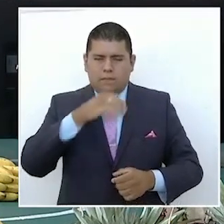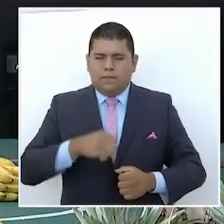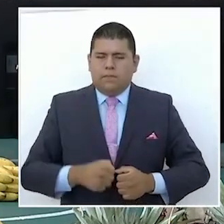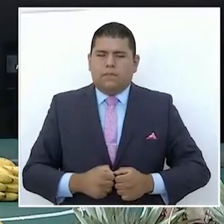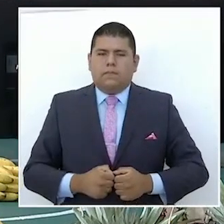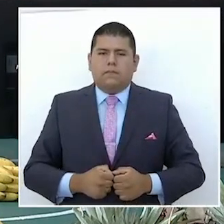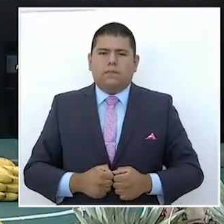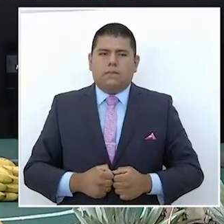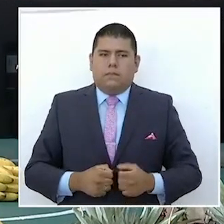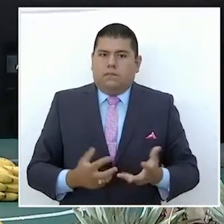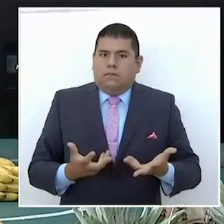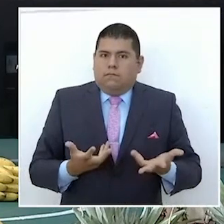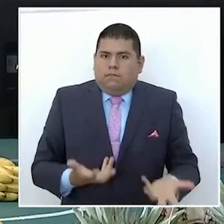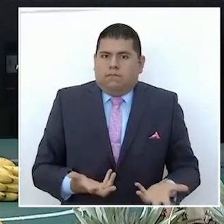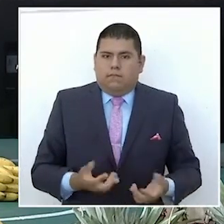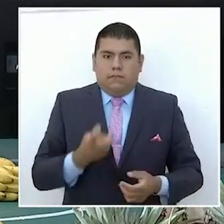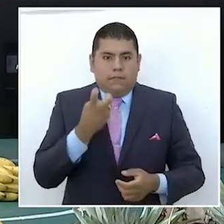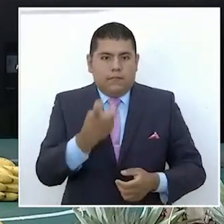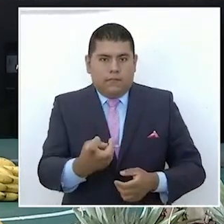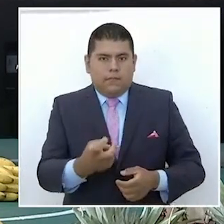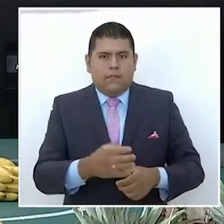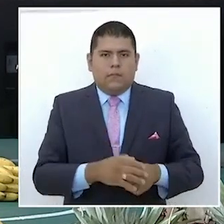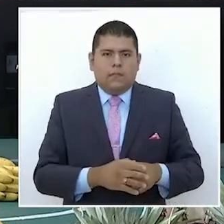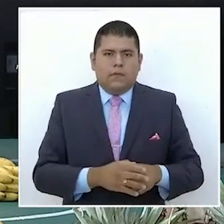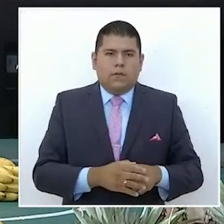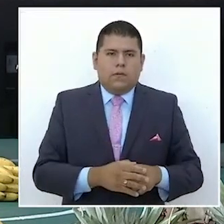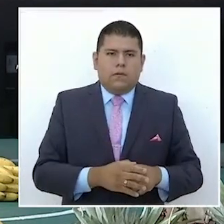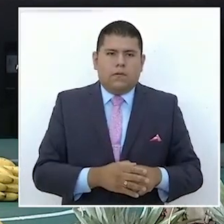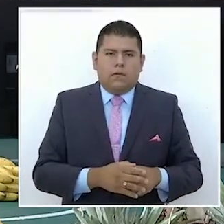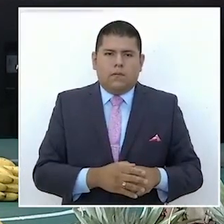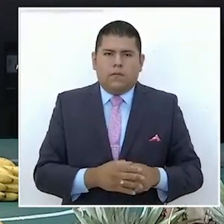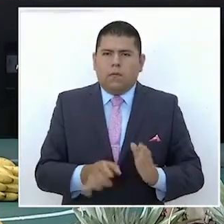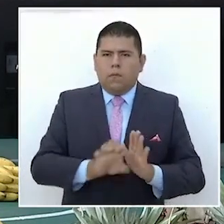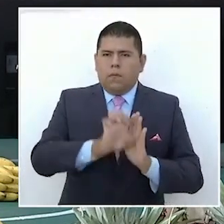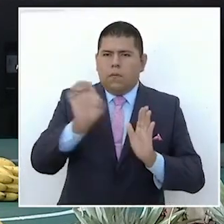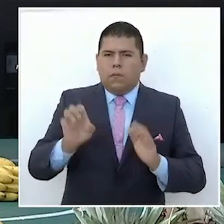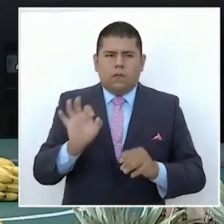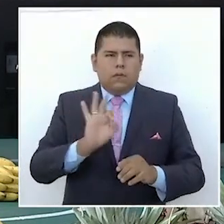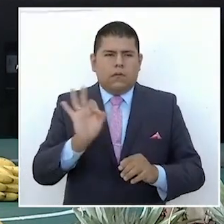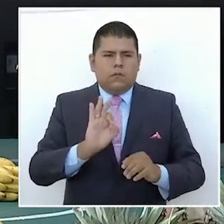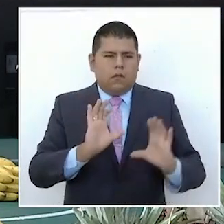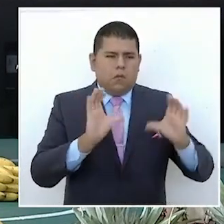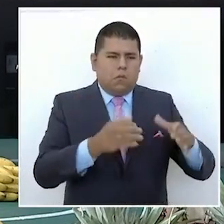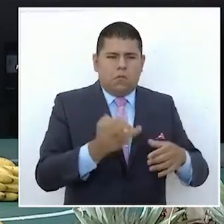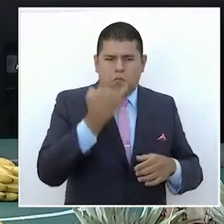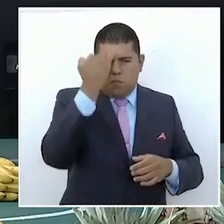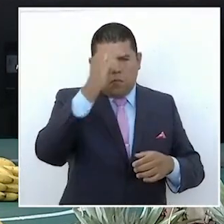Entonces, no tiene nada que ver con el comunismo,